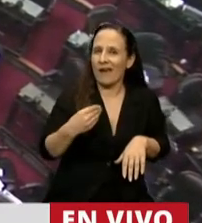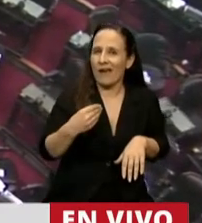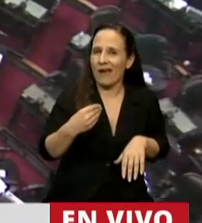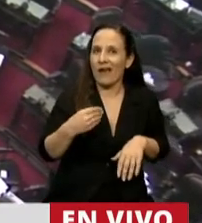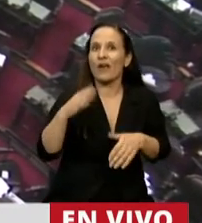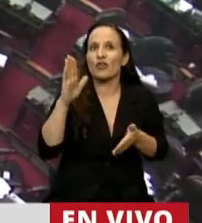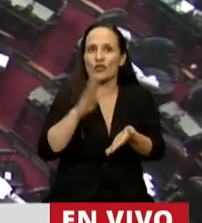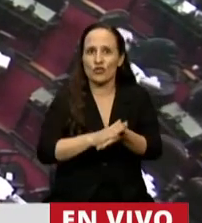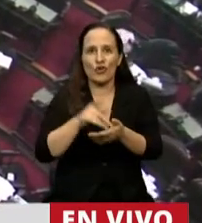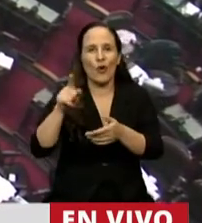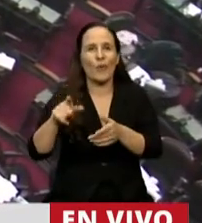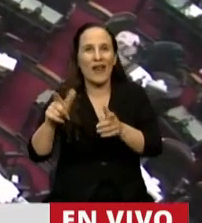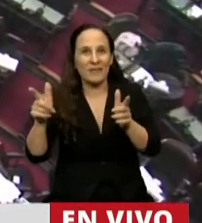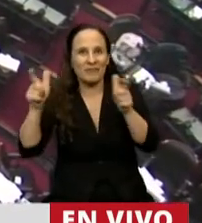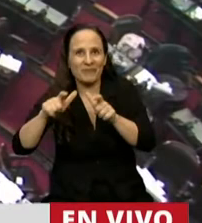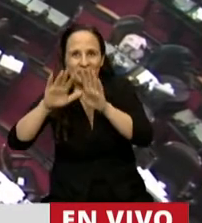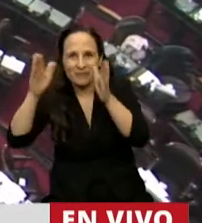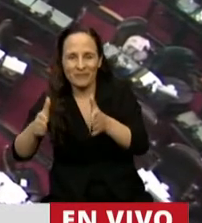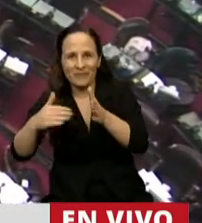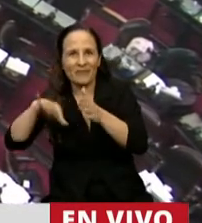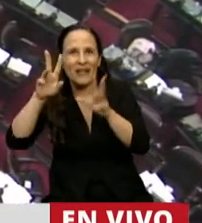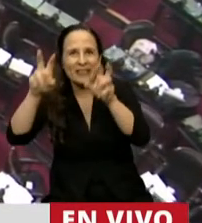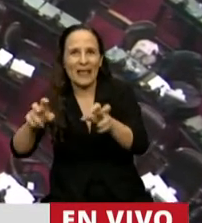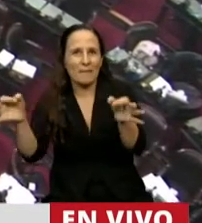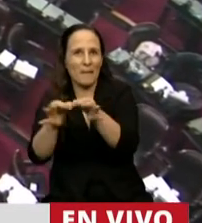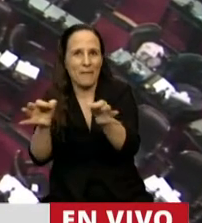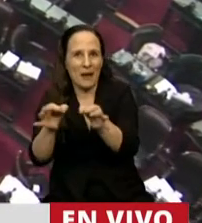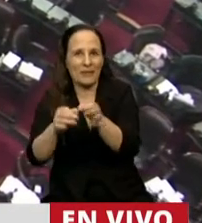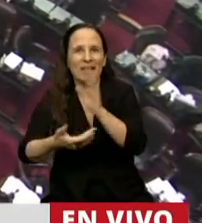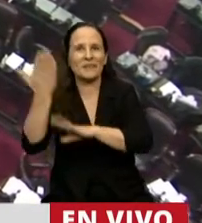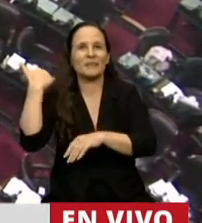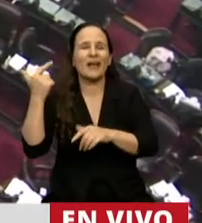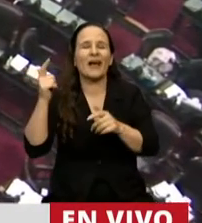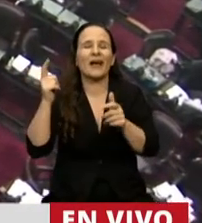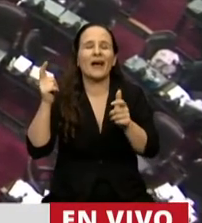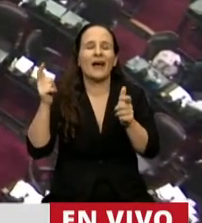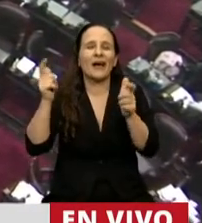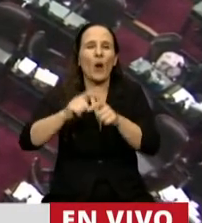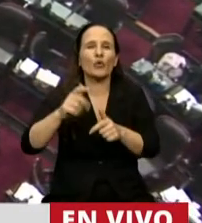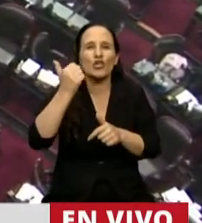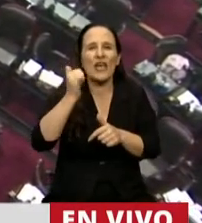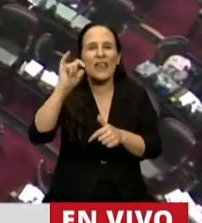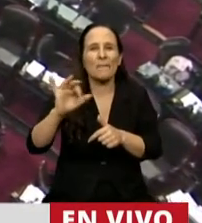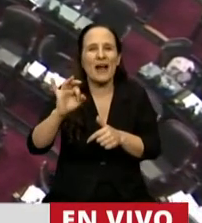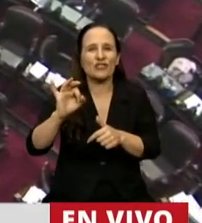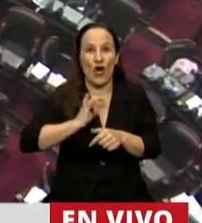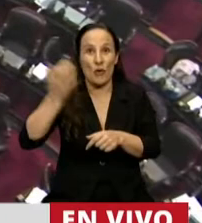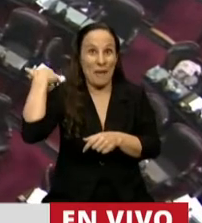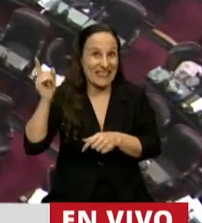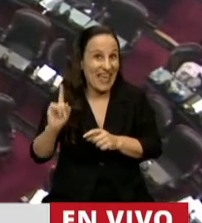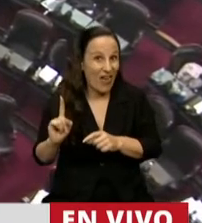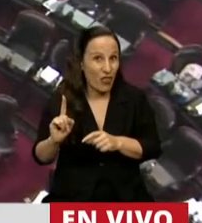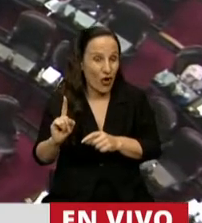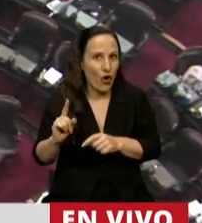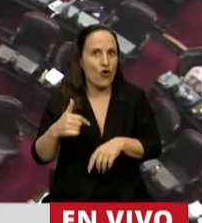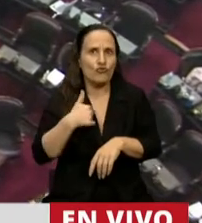puesta en marcha del Observatorio Malvinas, que su última reunión fue el 6 de marzo del año 2019. Y yo, particularmente,